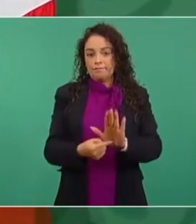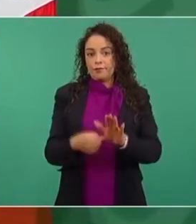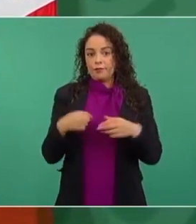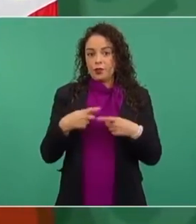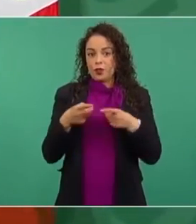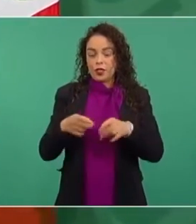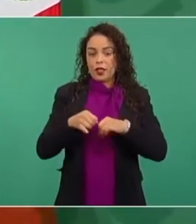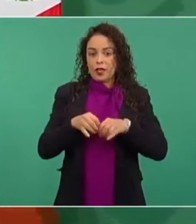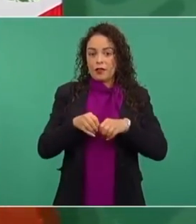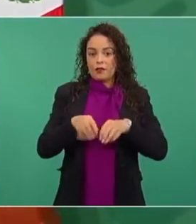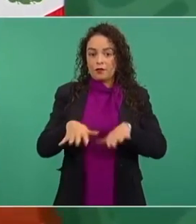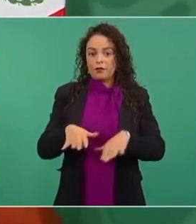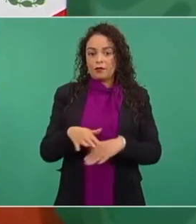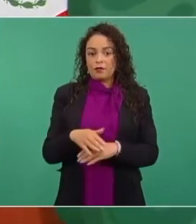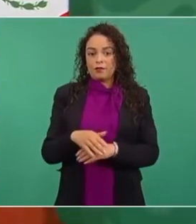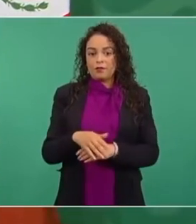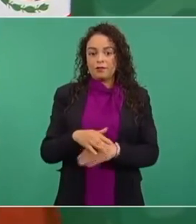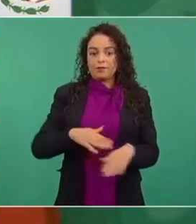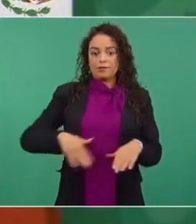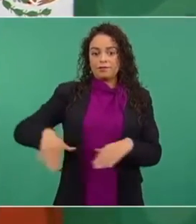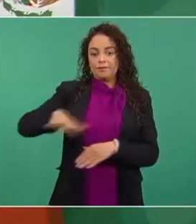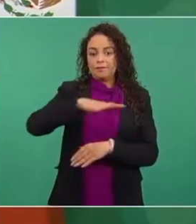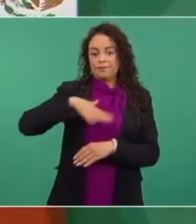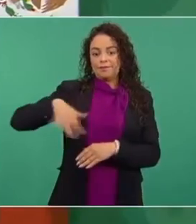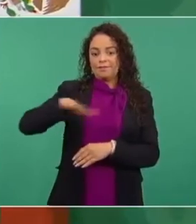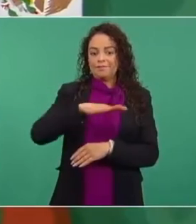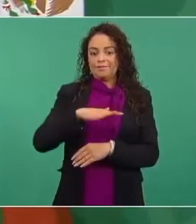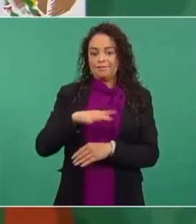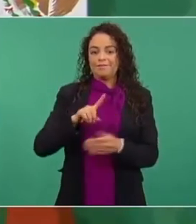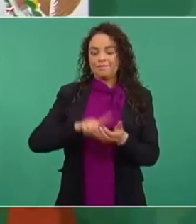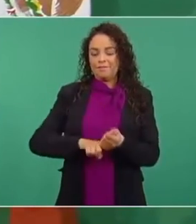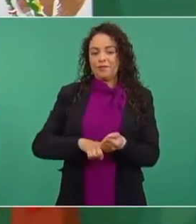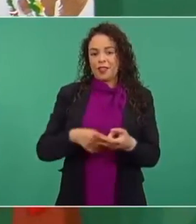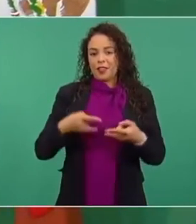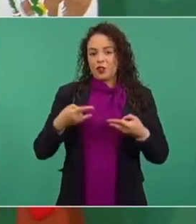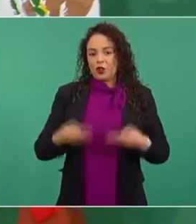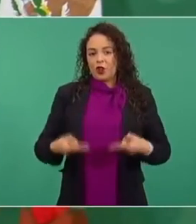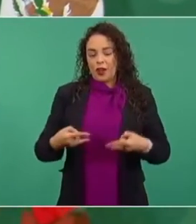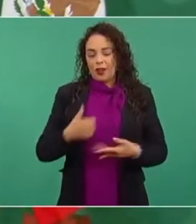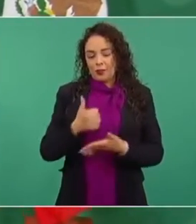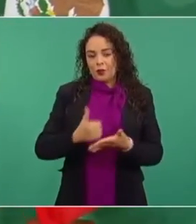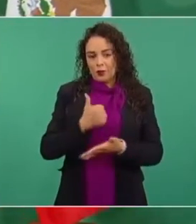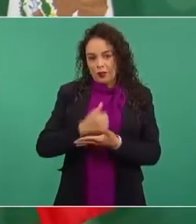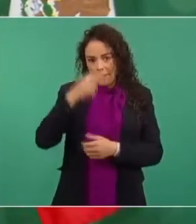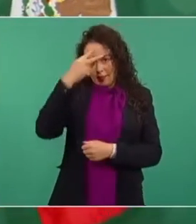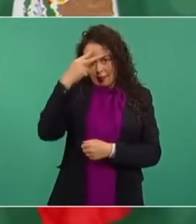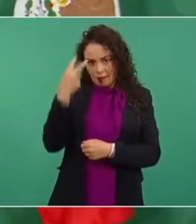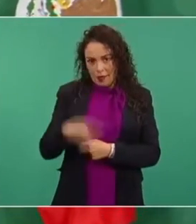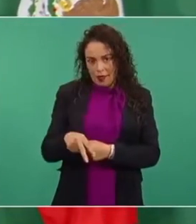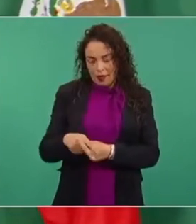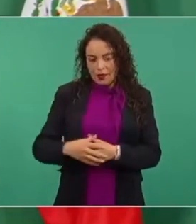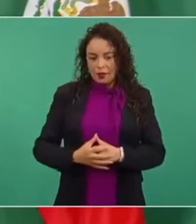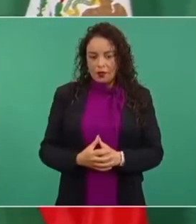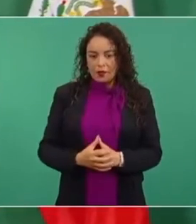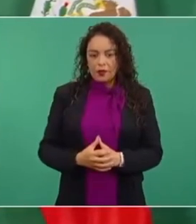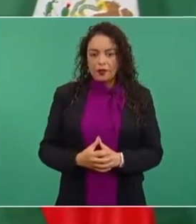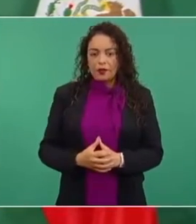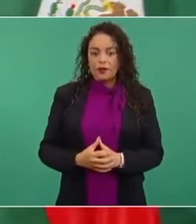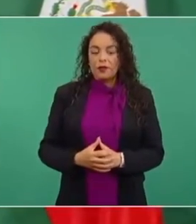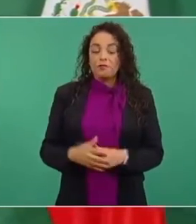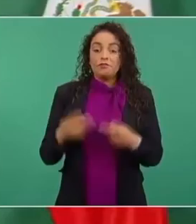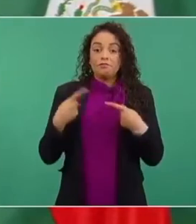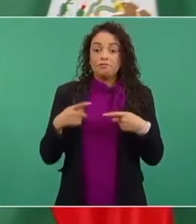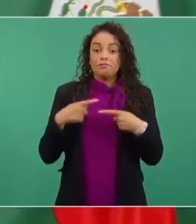Democrático, Zócalo de la Ciudad de México y los que no pudieron venir